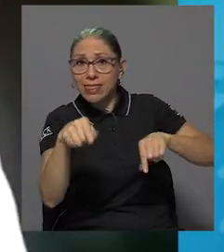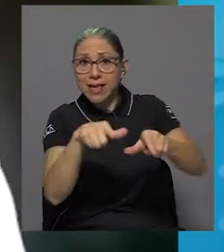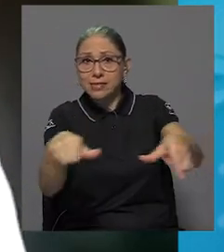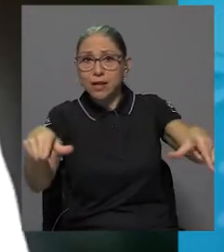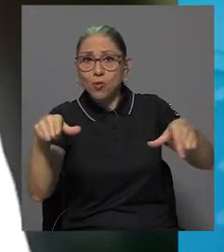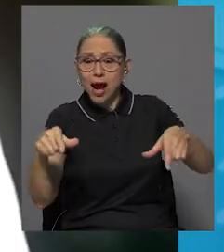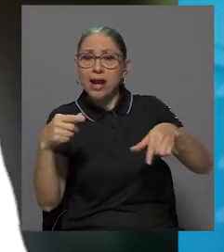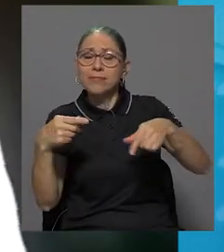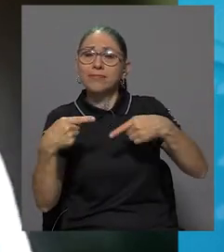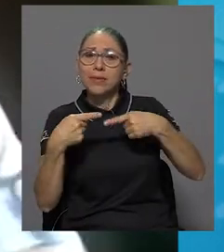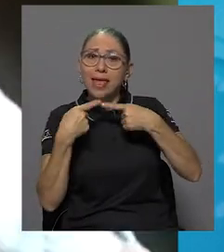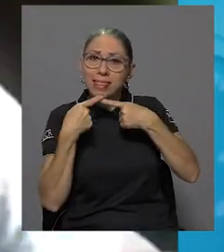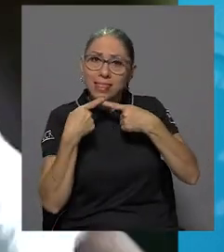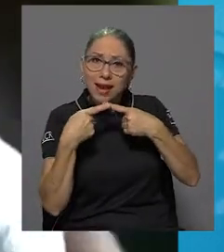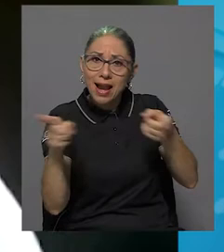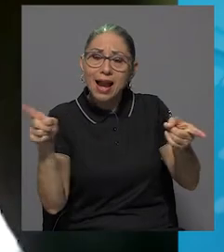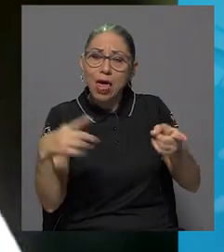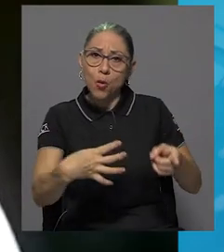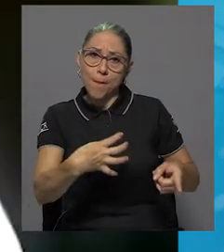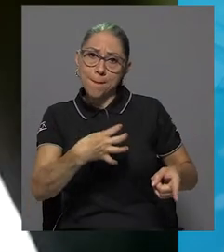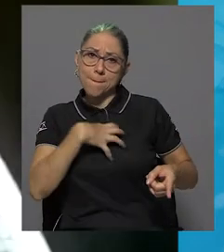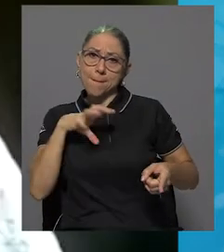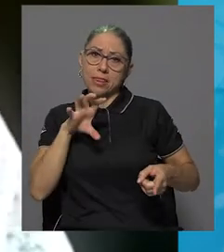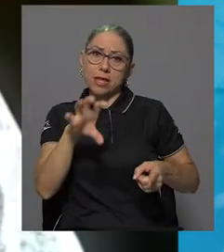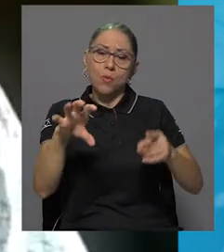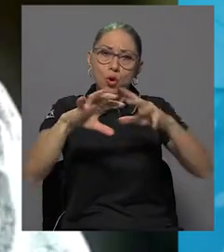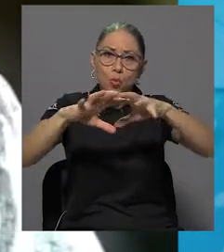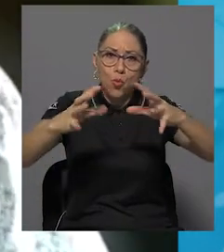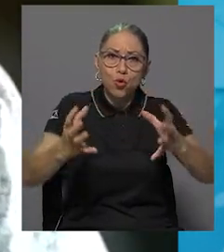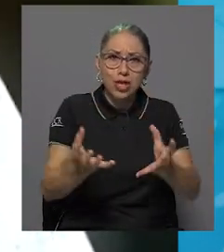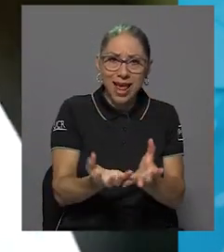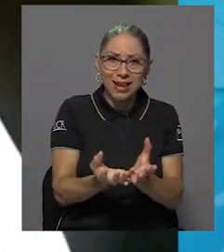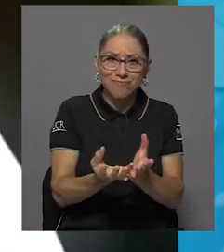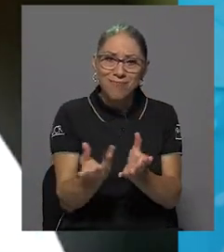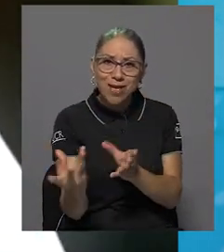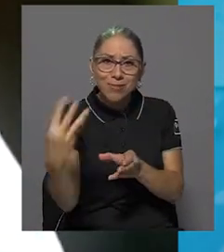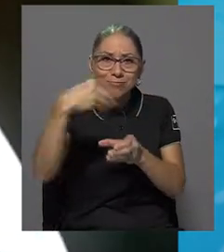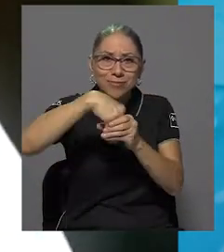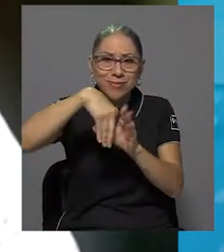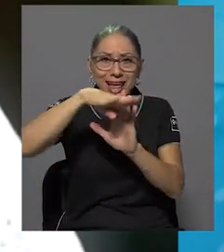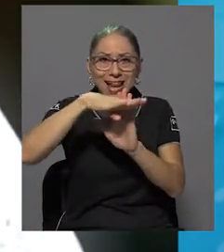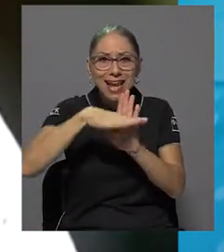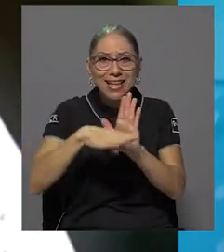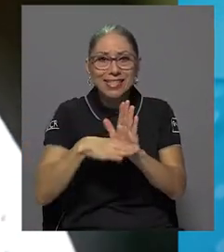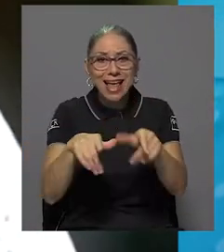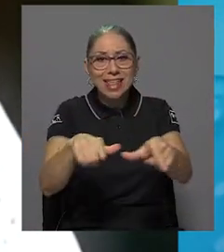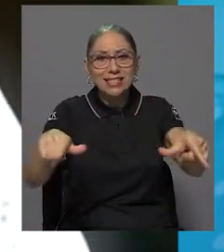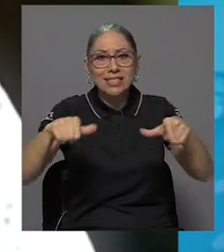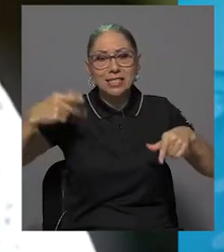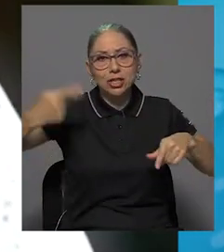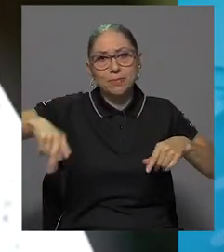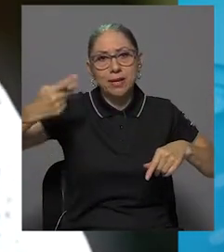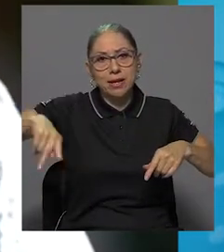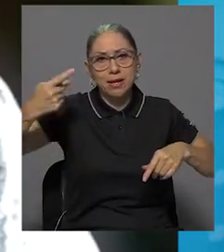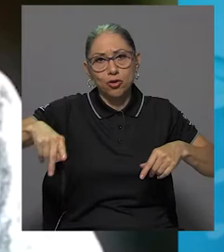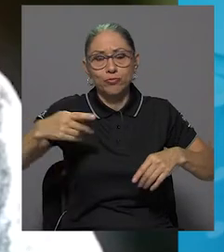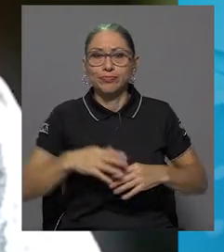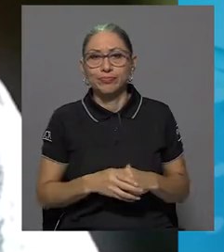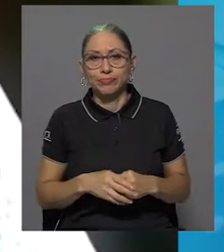declarado como patrimonio mundial, en la lista de sitios en peligro. Entonces,